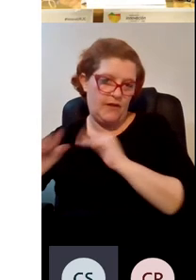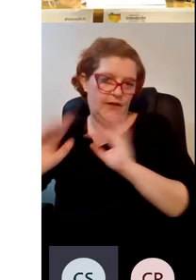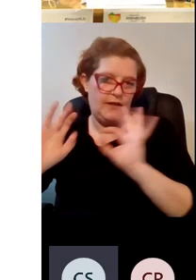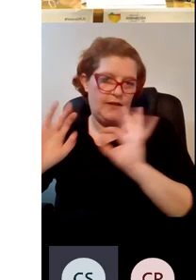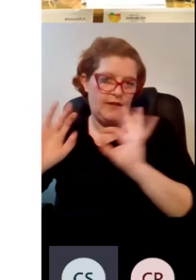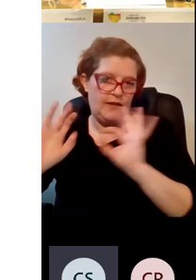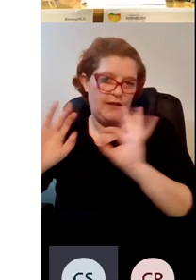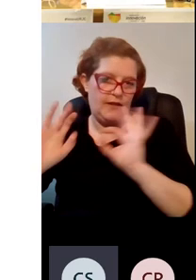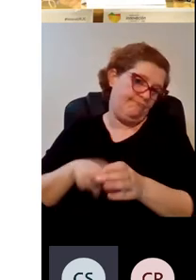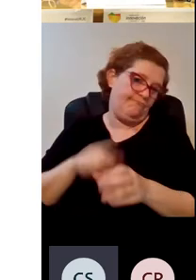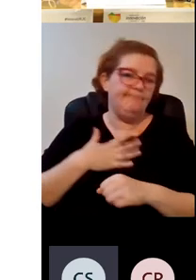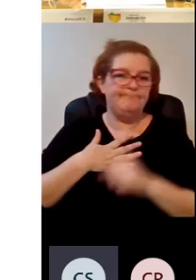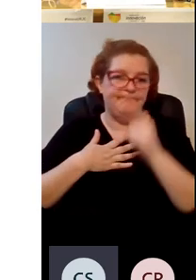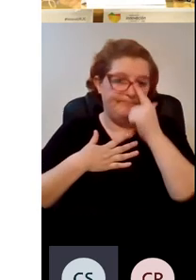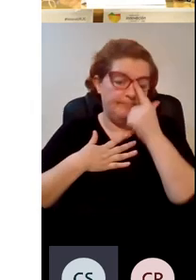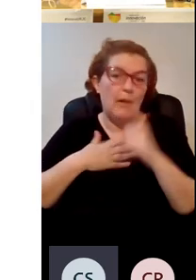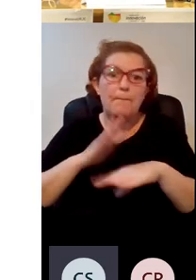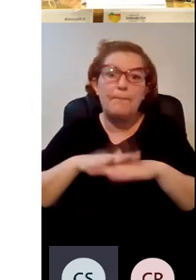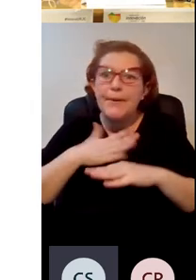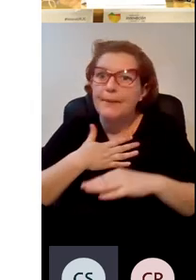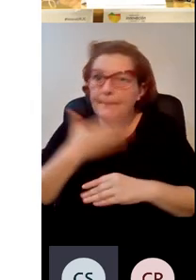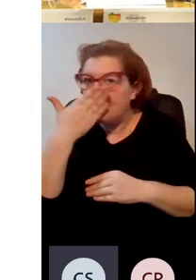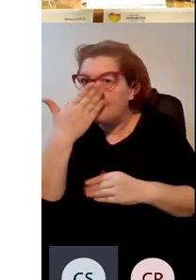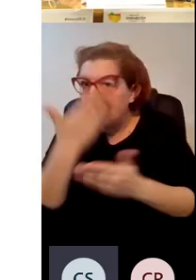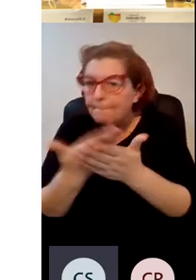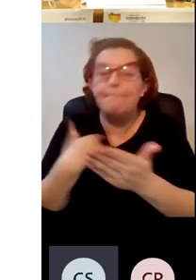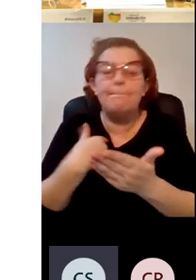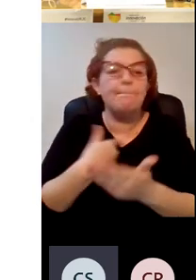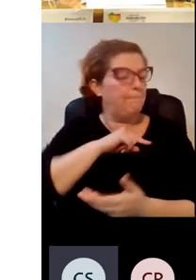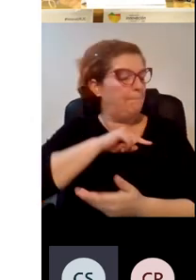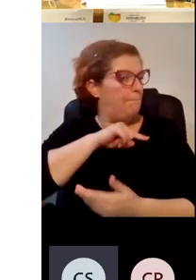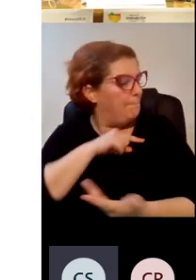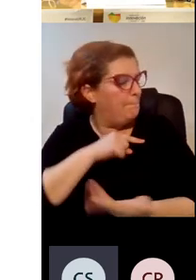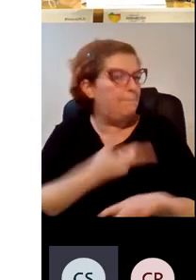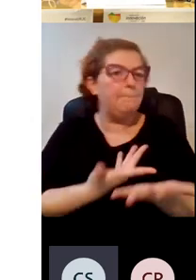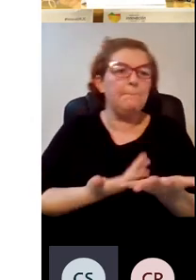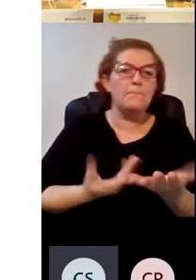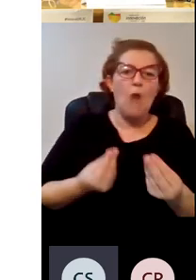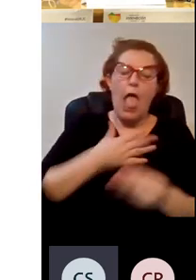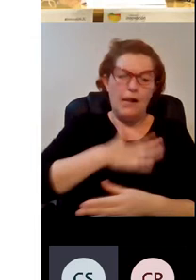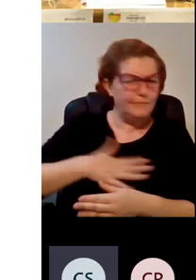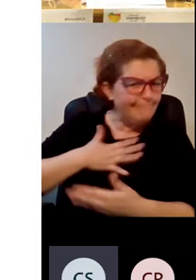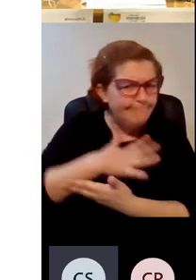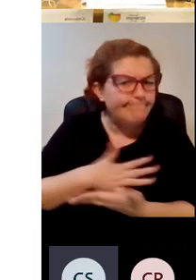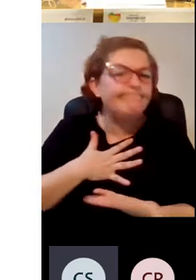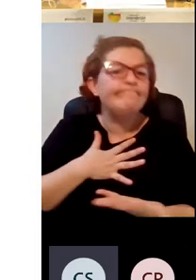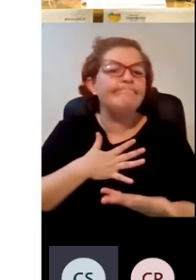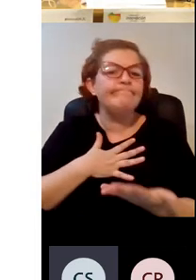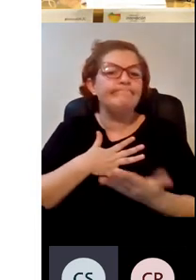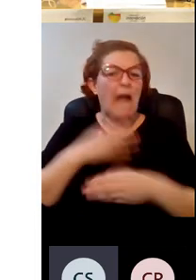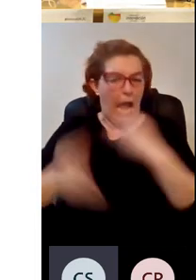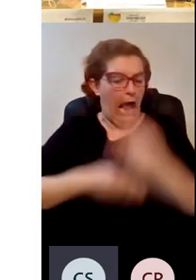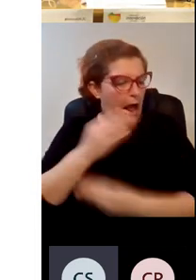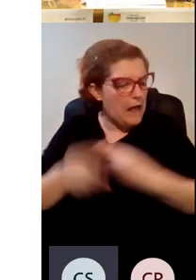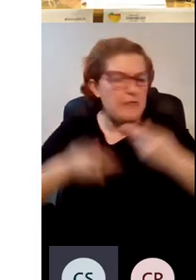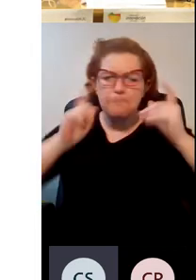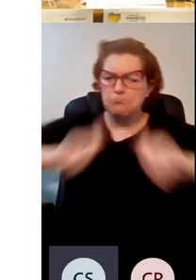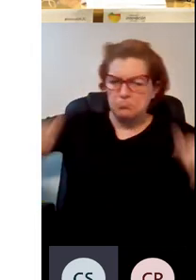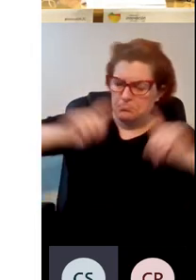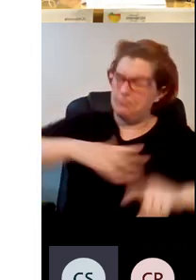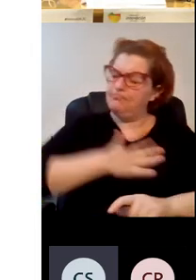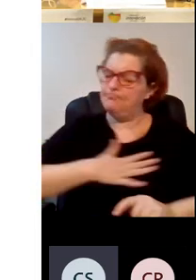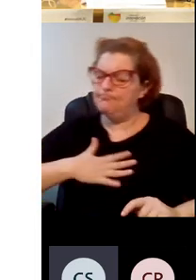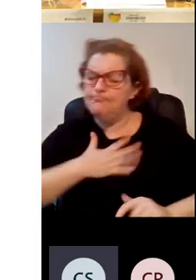y bueno pues a mí me resultó me resultó muy agradable hacerlo impartirlo